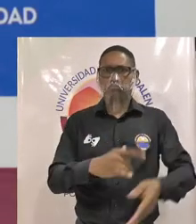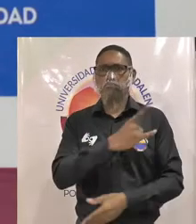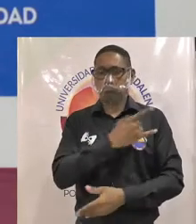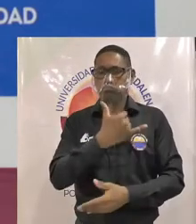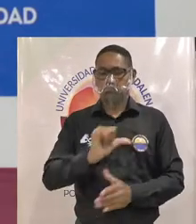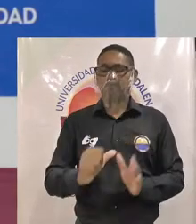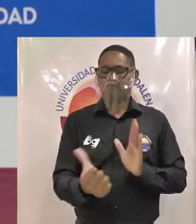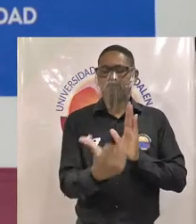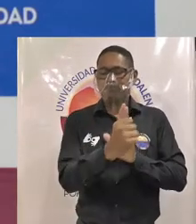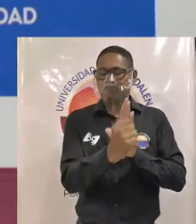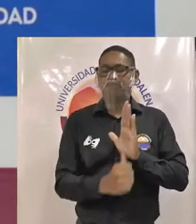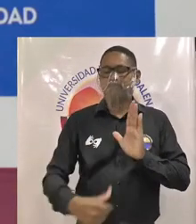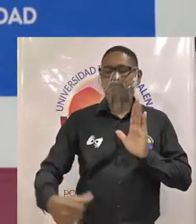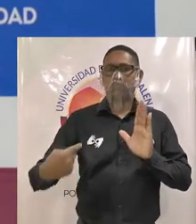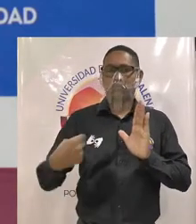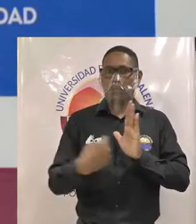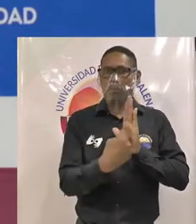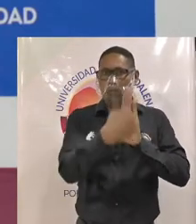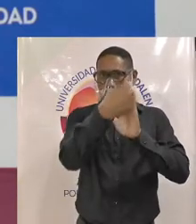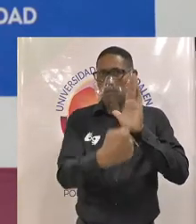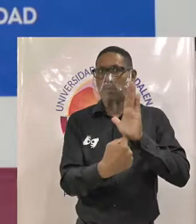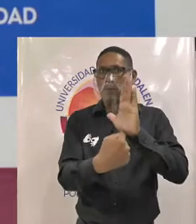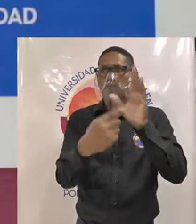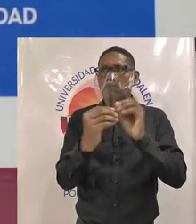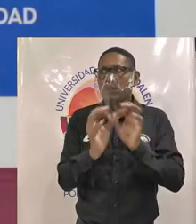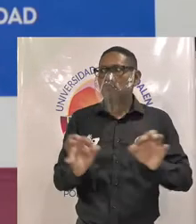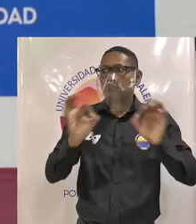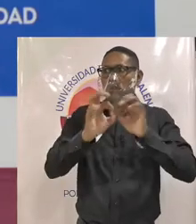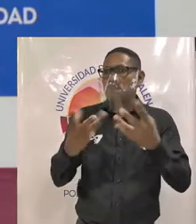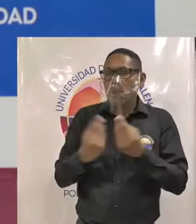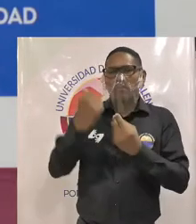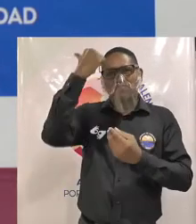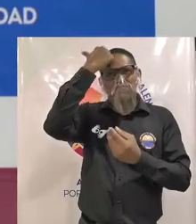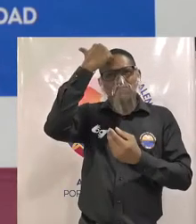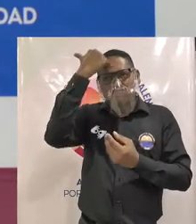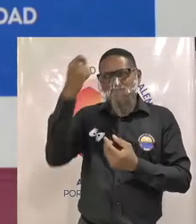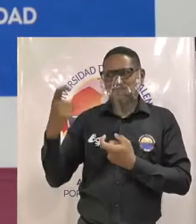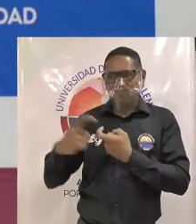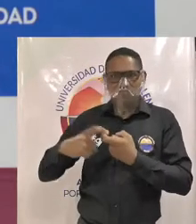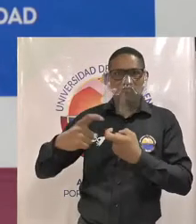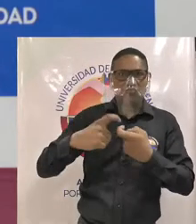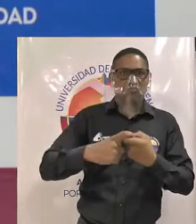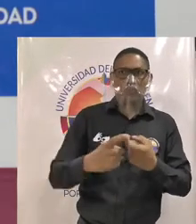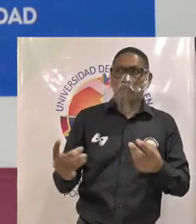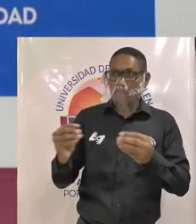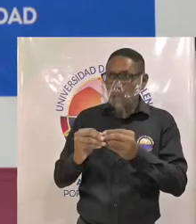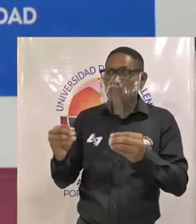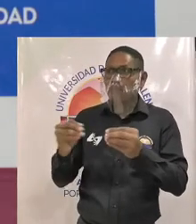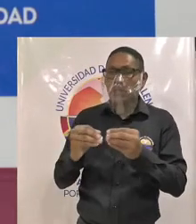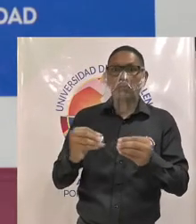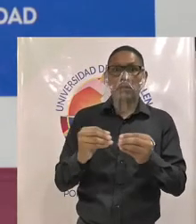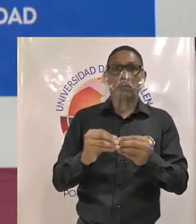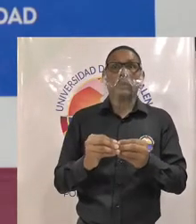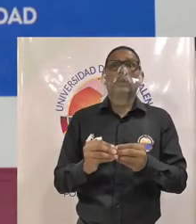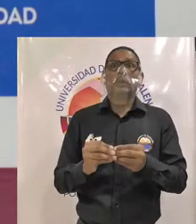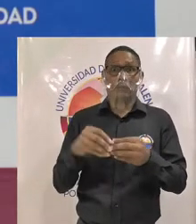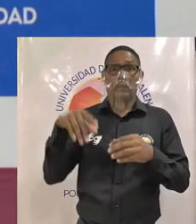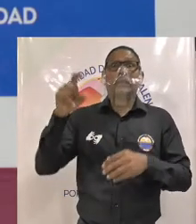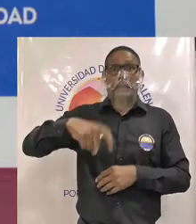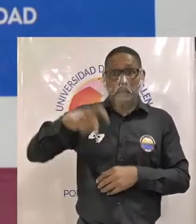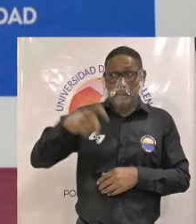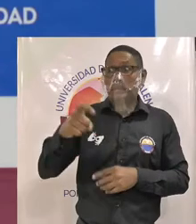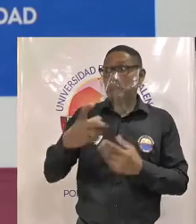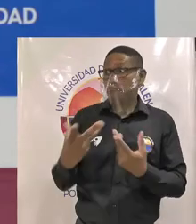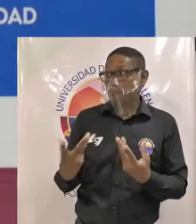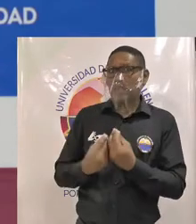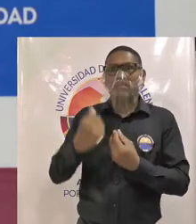acompañar la ampliación todo el proceso de ampliación de la planta docente porque es un hecho que necesitamos que este cuerpo